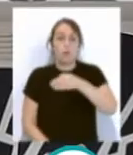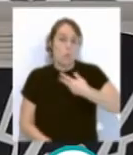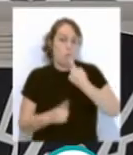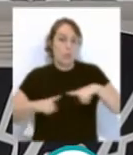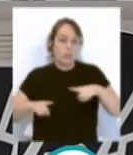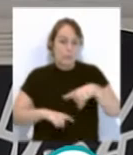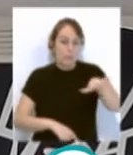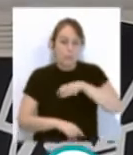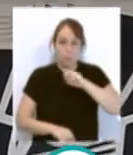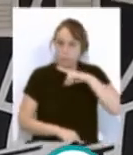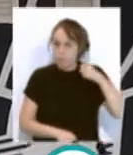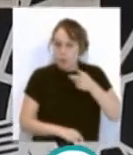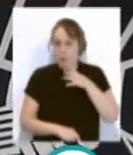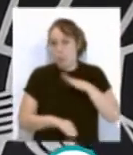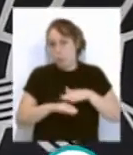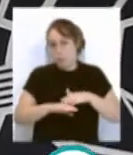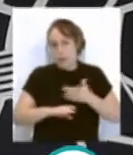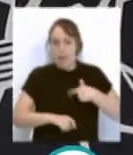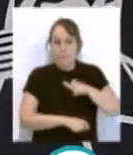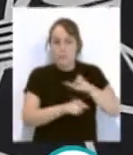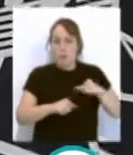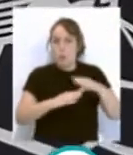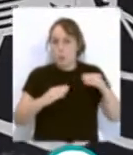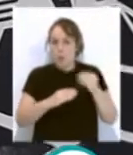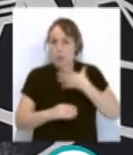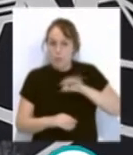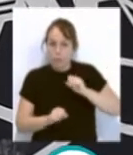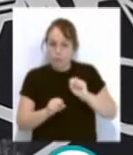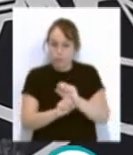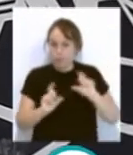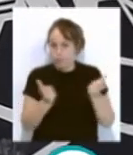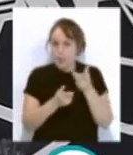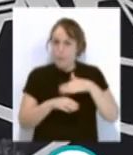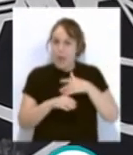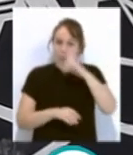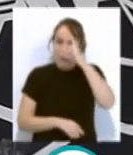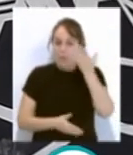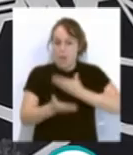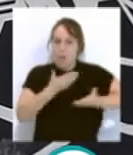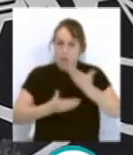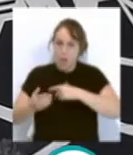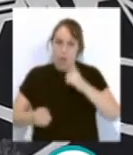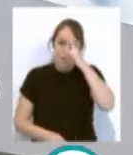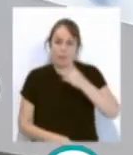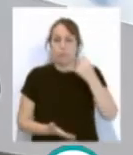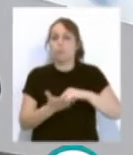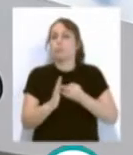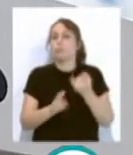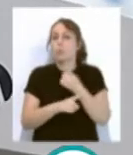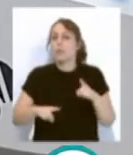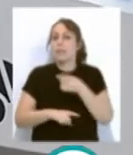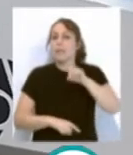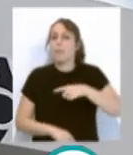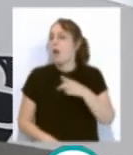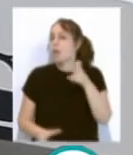reservado un espacio con objeto de que las personas usuarias puedan reunirse para intercambiar ideas, crear proyectos musicales, escuchar